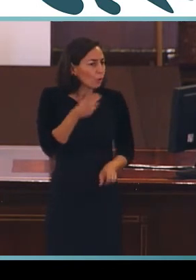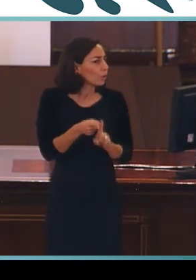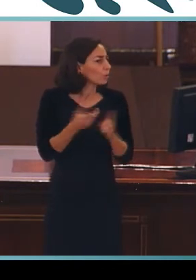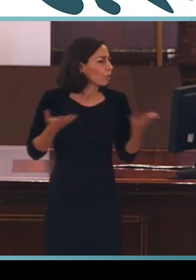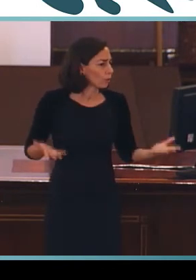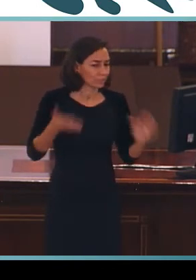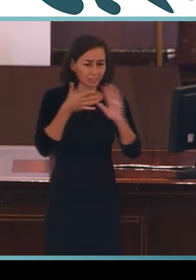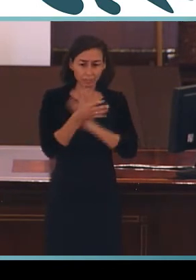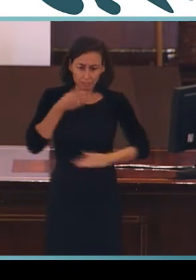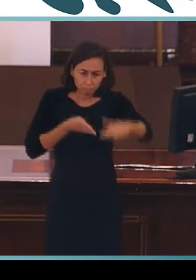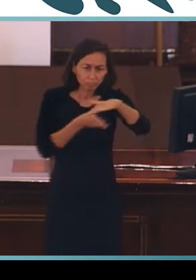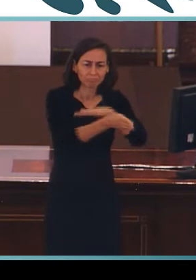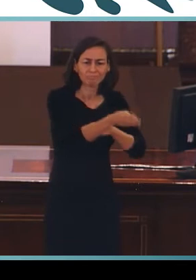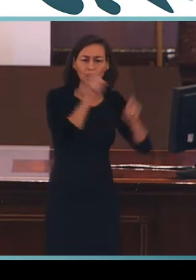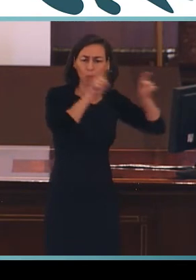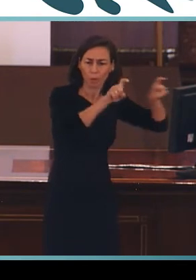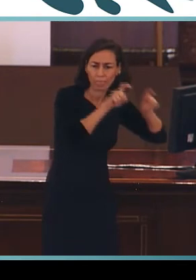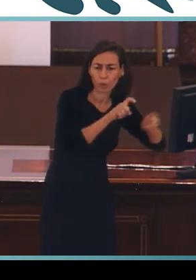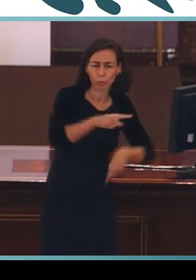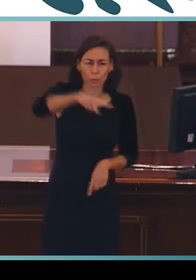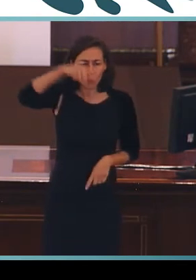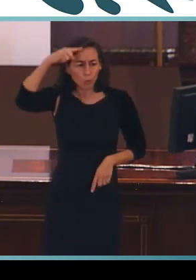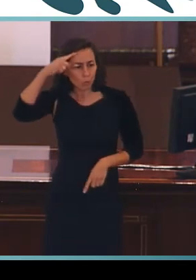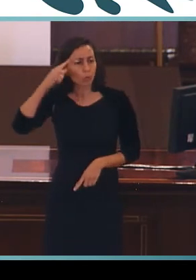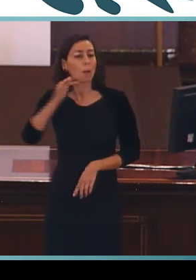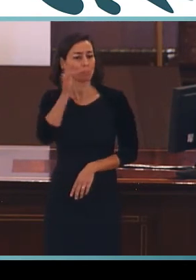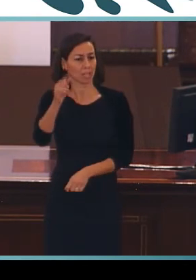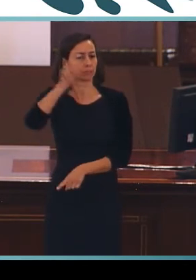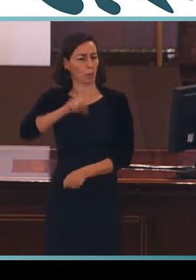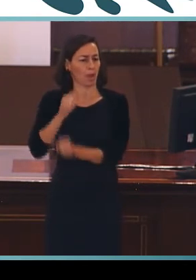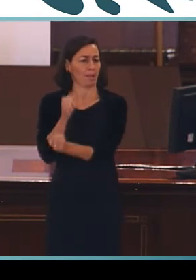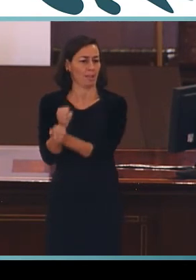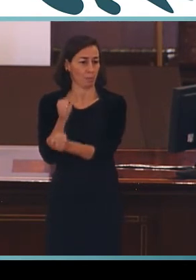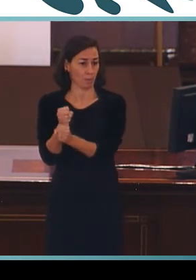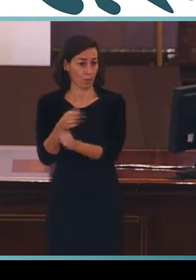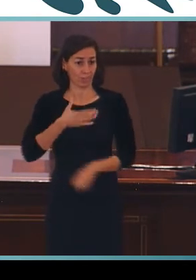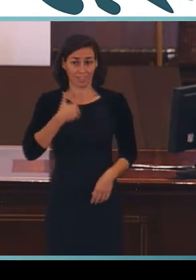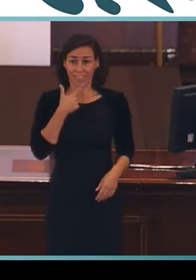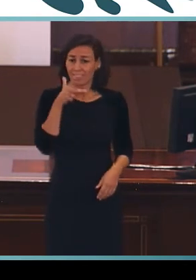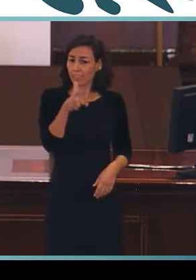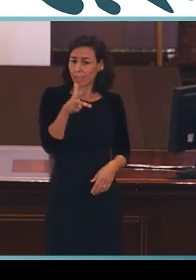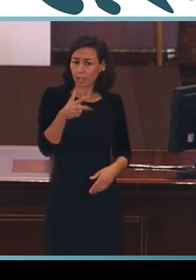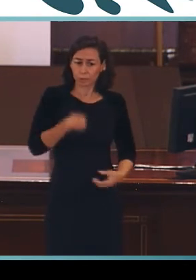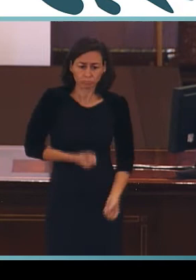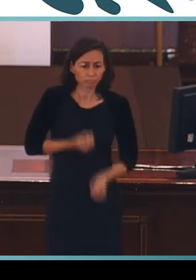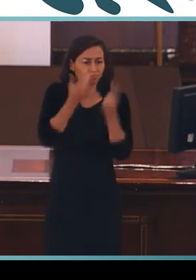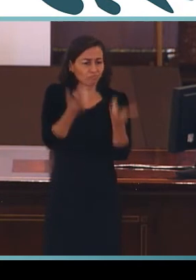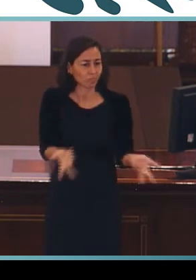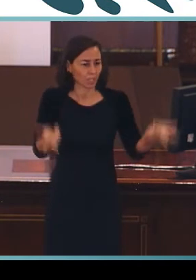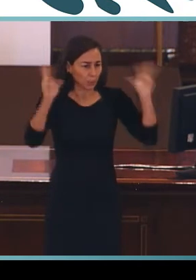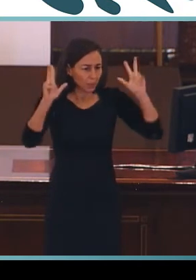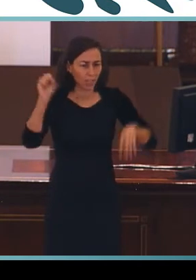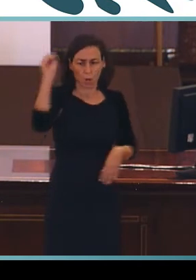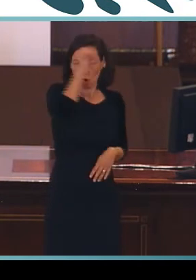cultura y también al empleo, como decía Concha. Garantizan el derecho a la libertad de expresión y de opinión